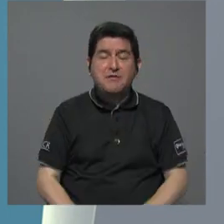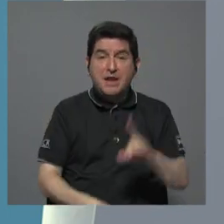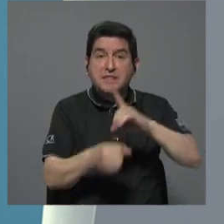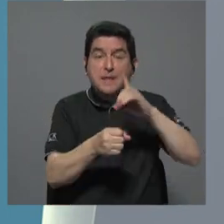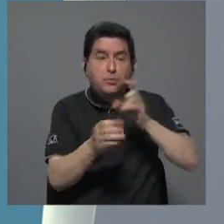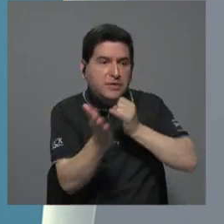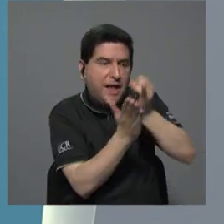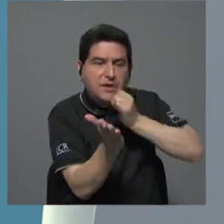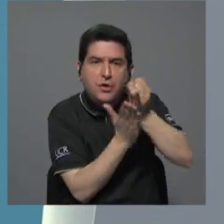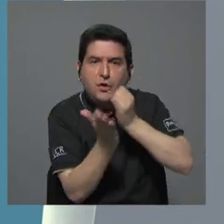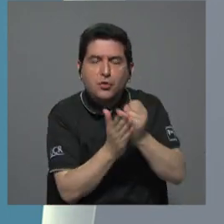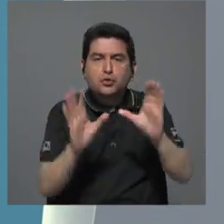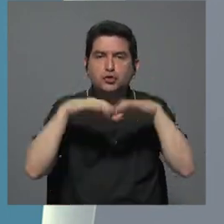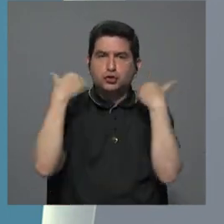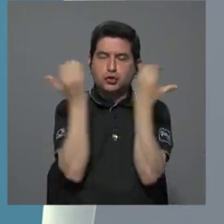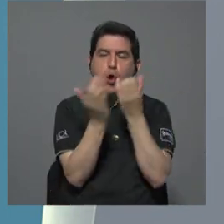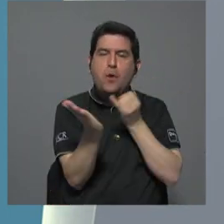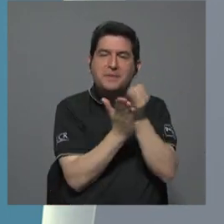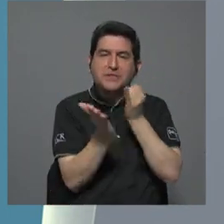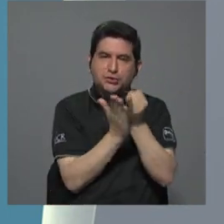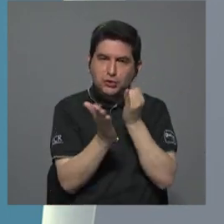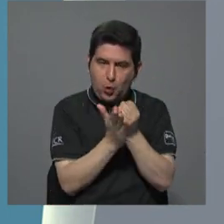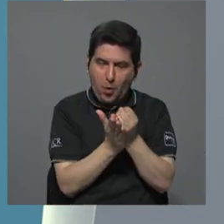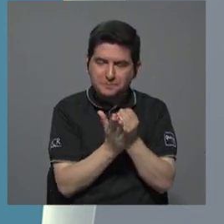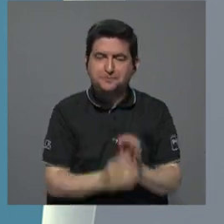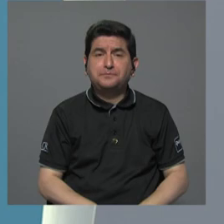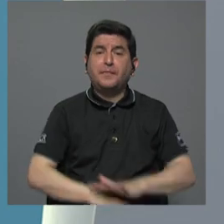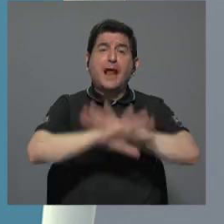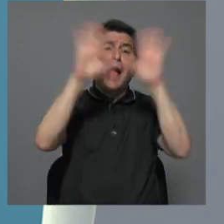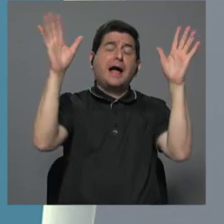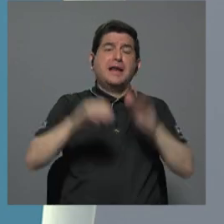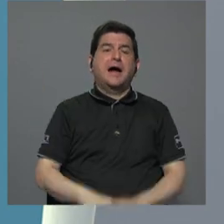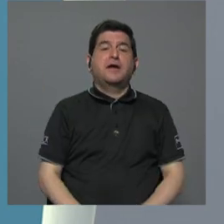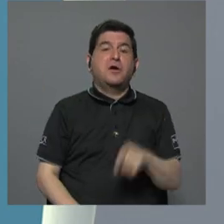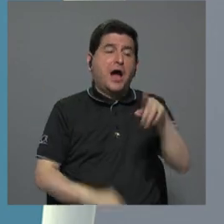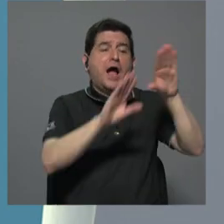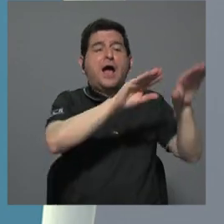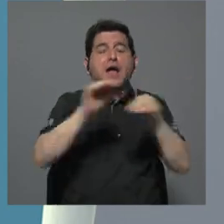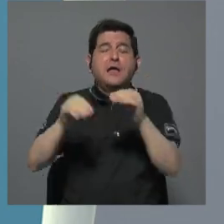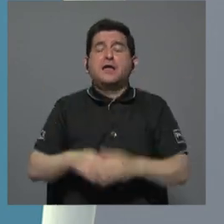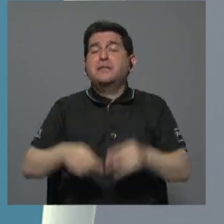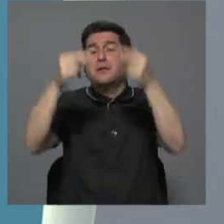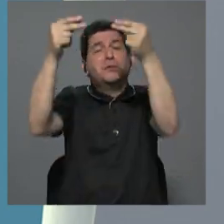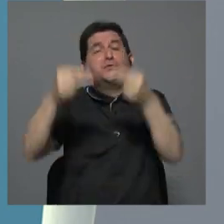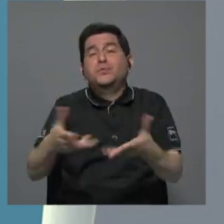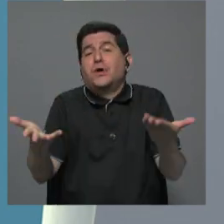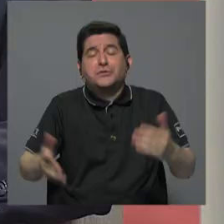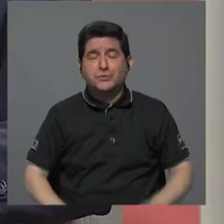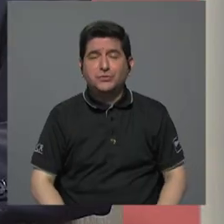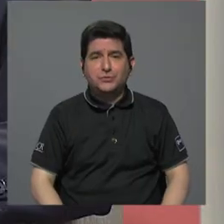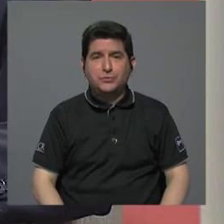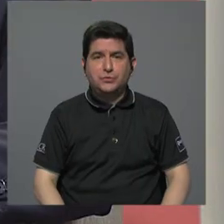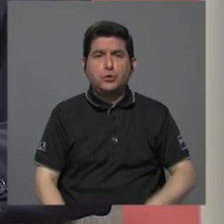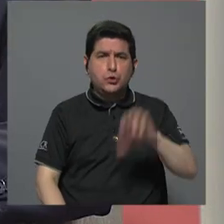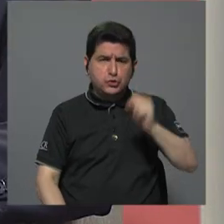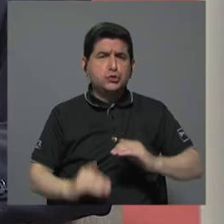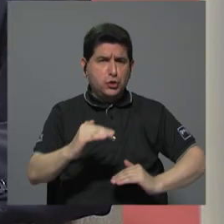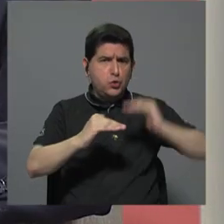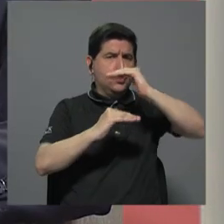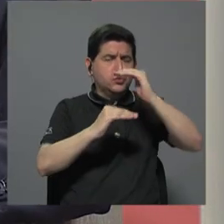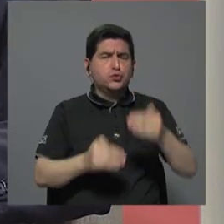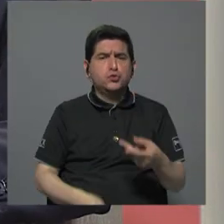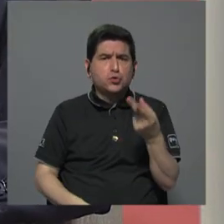cuando hicieron la investigación en la comisión investigadora aclaran que lo que hay es un traslado de partidas presupuestarias. Pero si hay un sobrecosto de la obra.